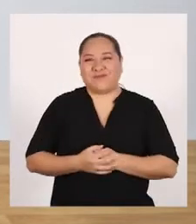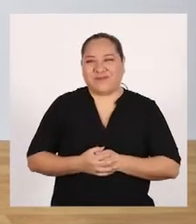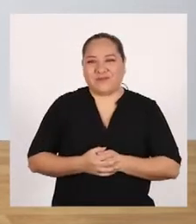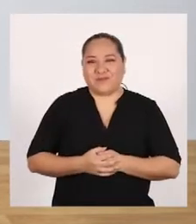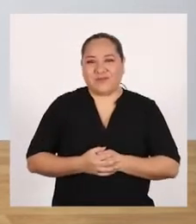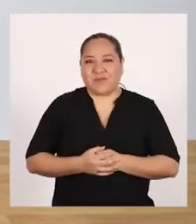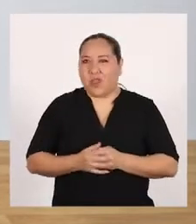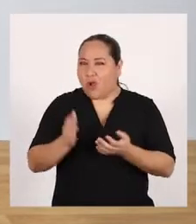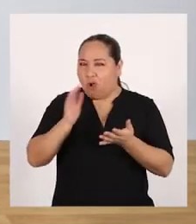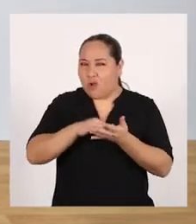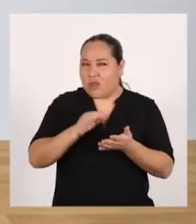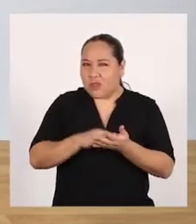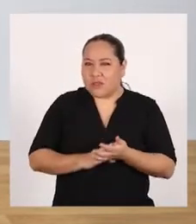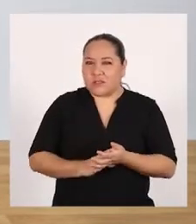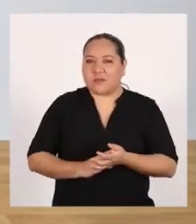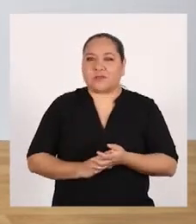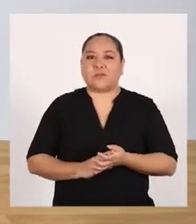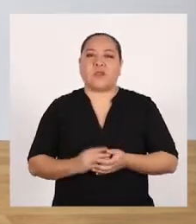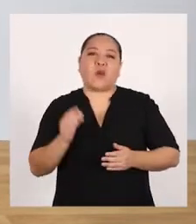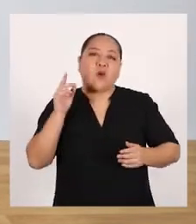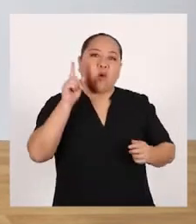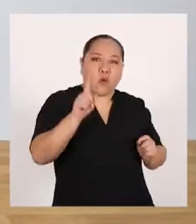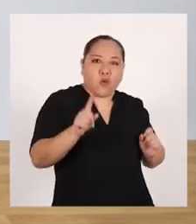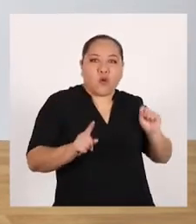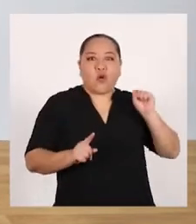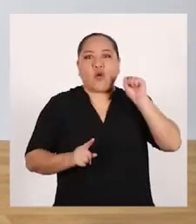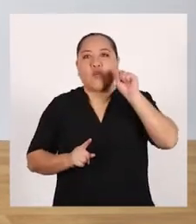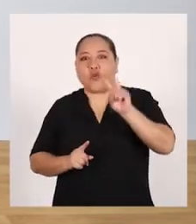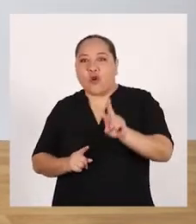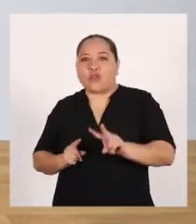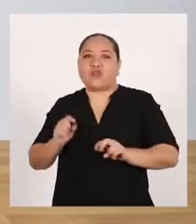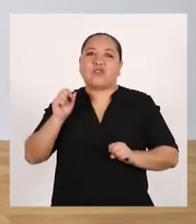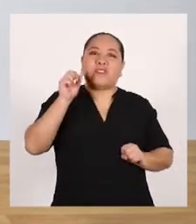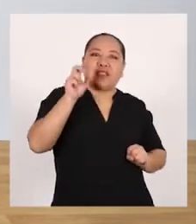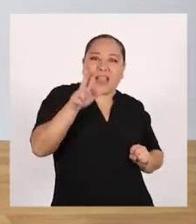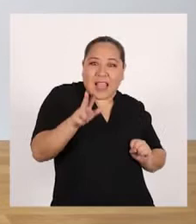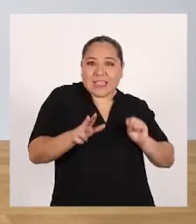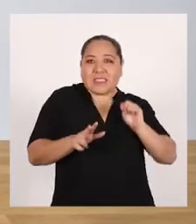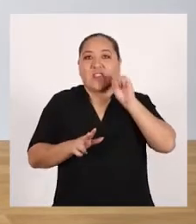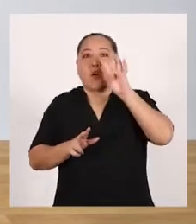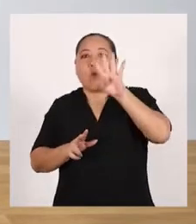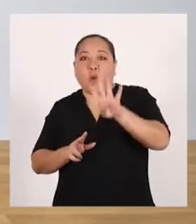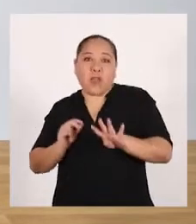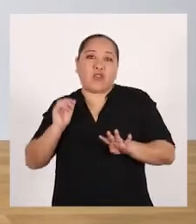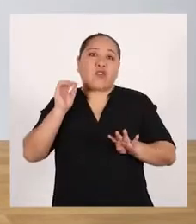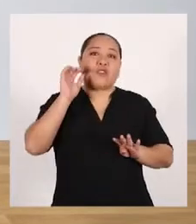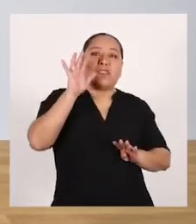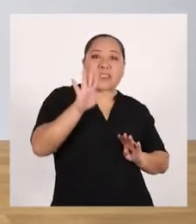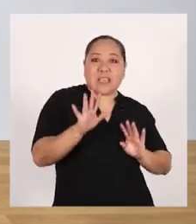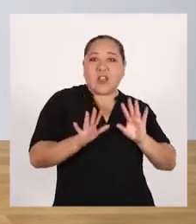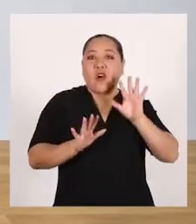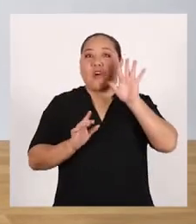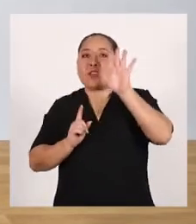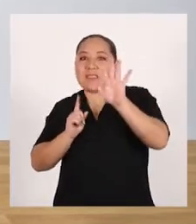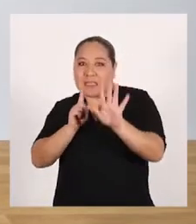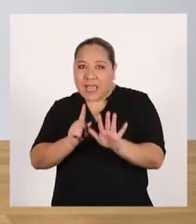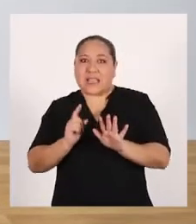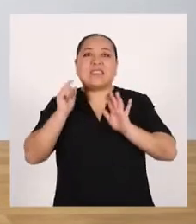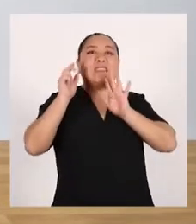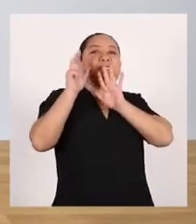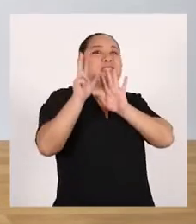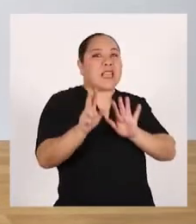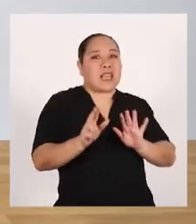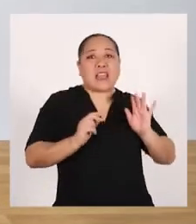8. Repetimos todo. Nadamos primero. 1, 2, 3, 4, 5,